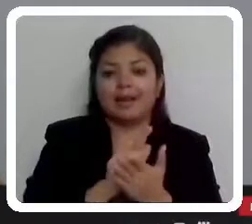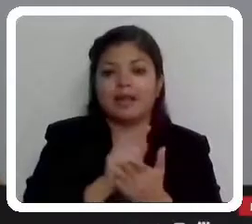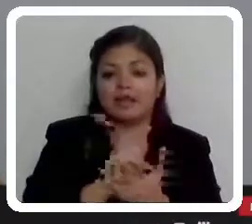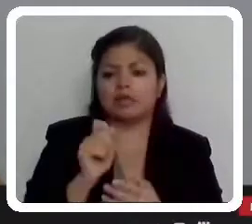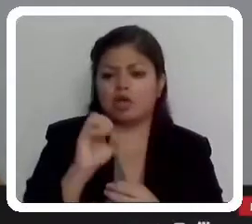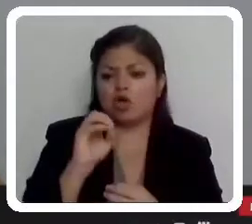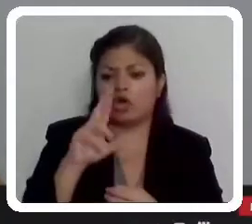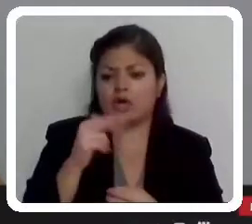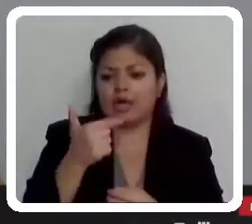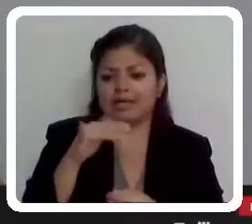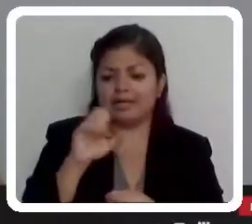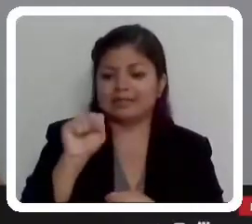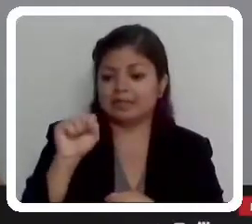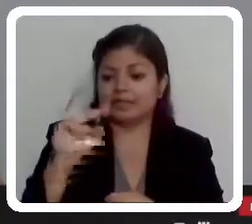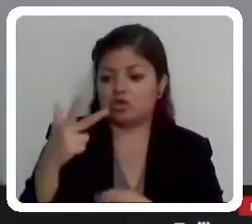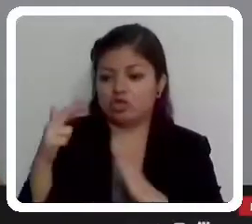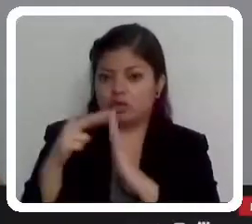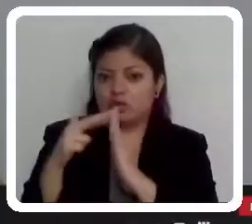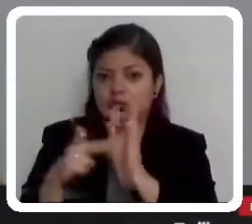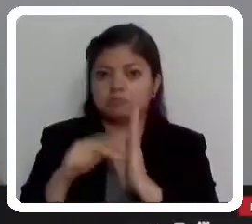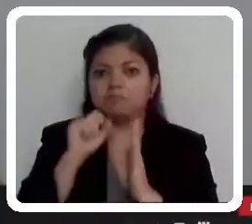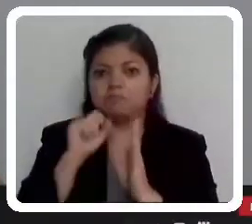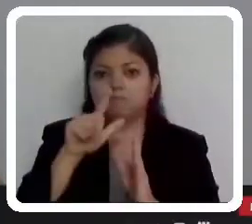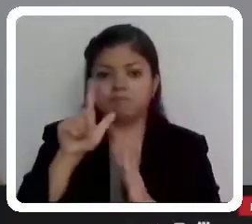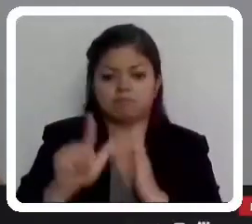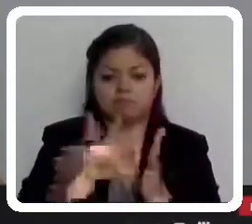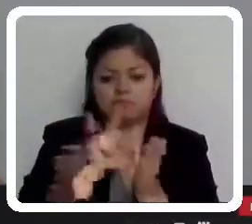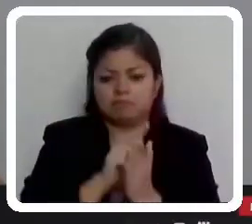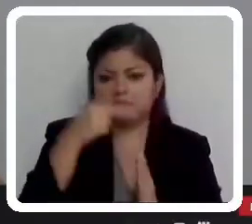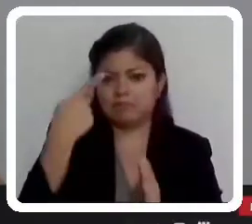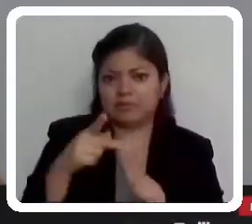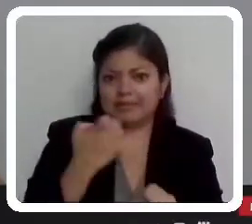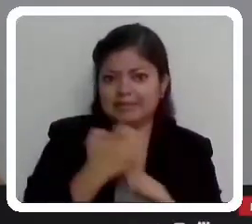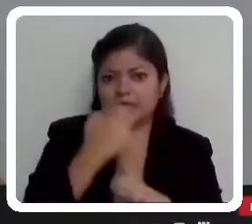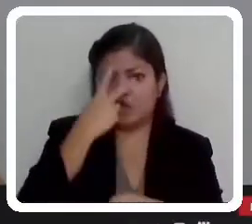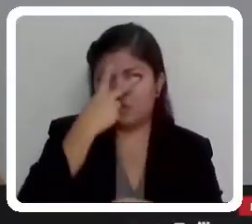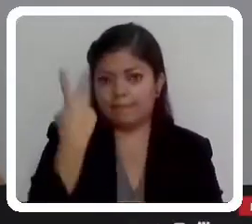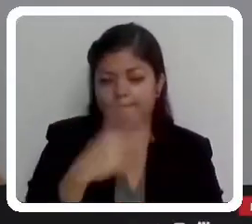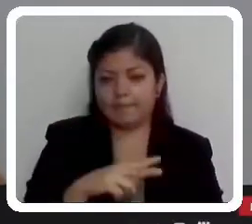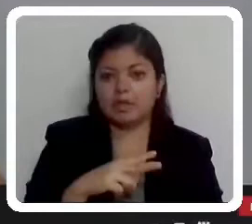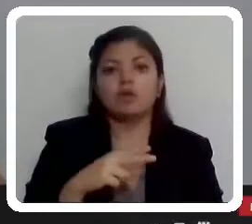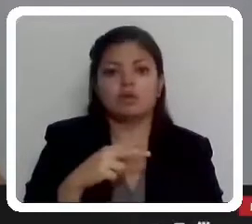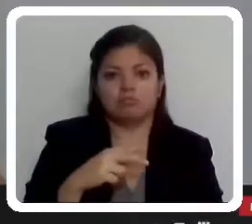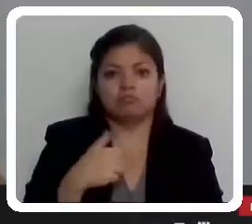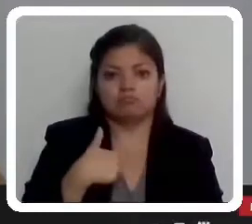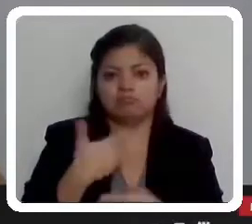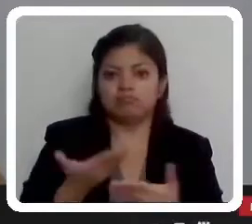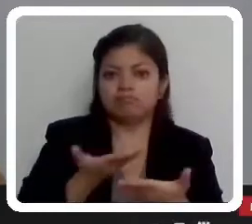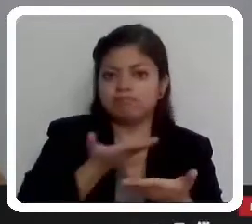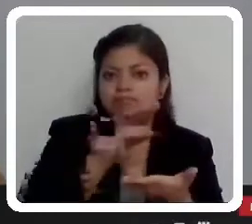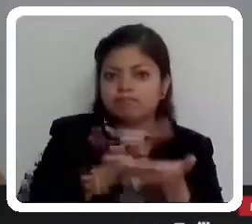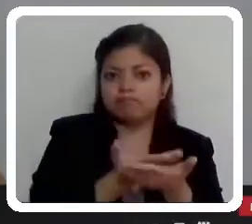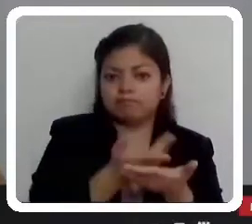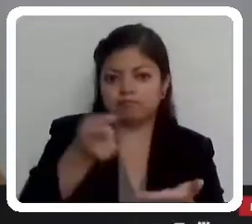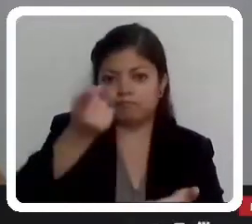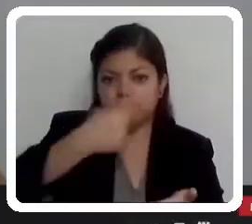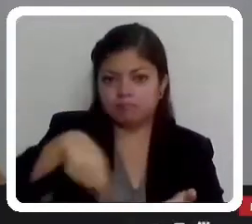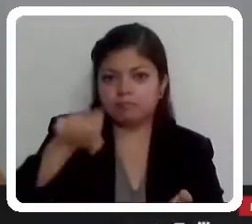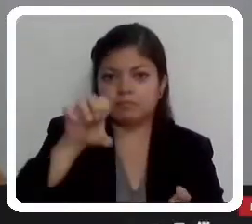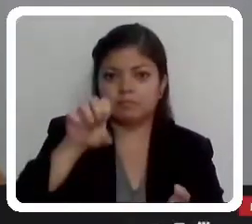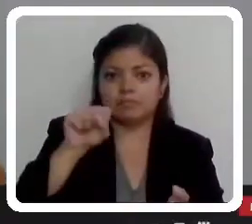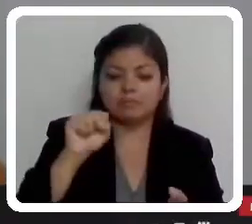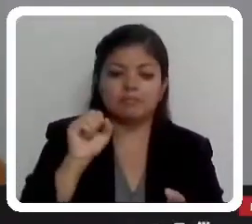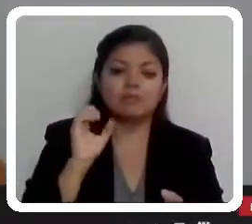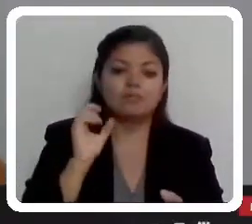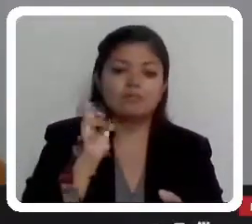del Reglamento, ambos del Poder Legislativo del Estado Libre y Soberano de México, someto a la consideración de este órgano legislativo la